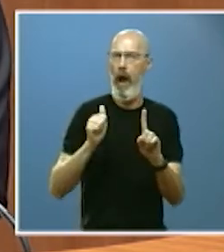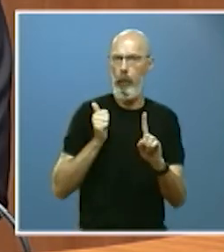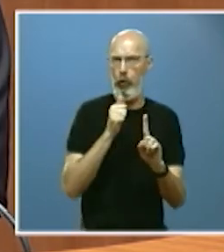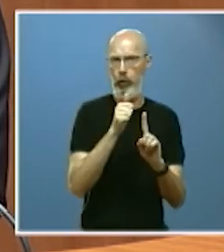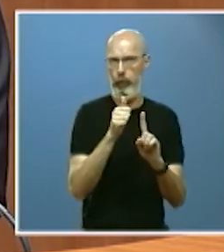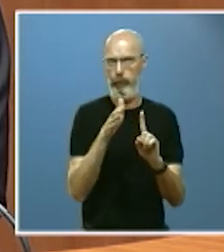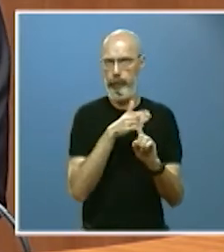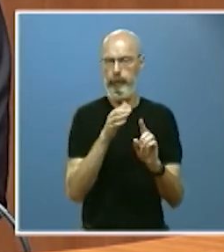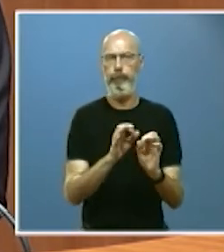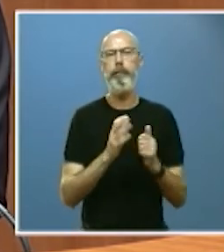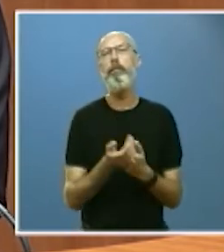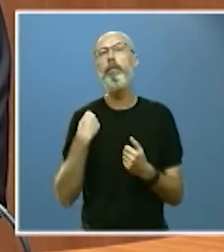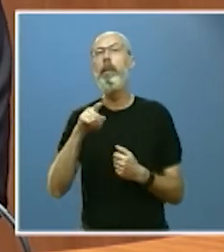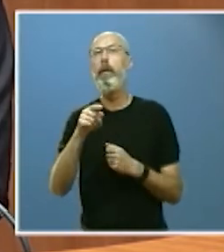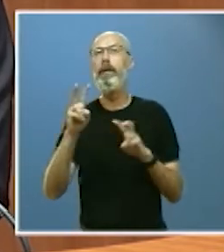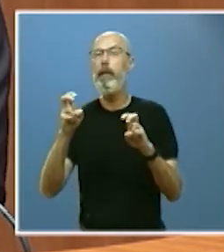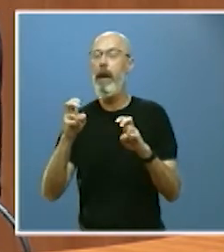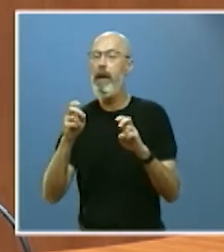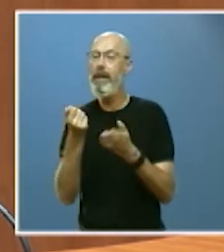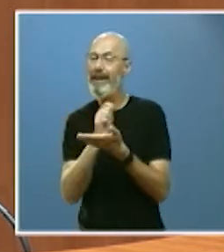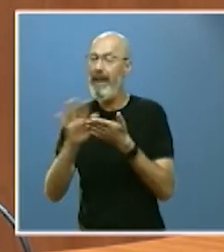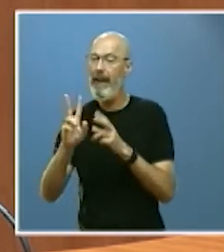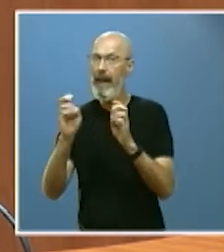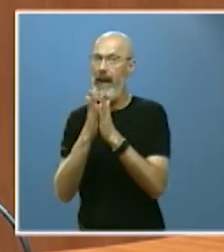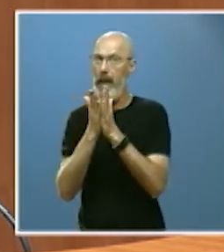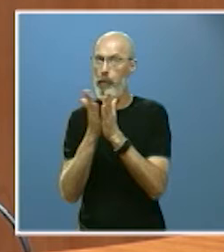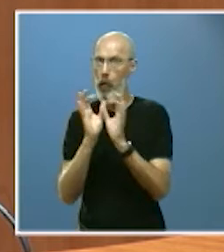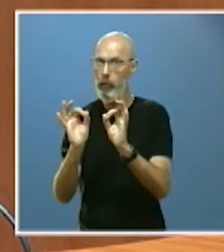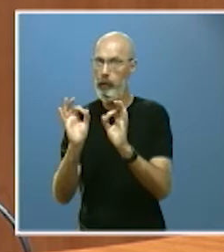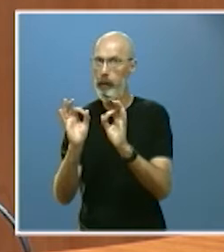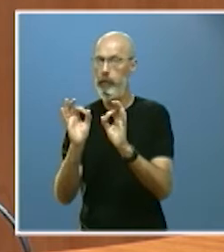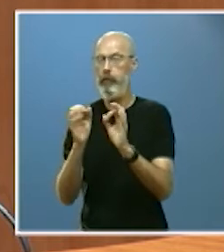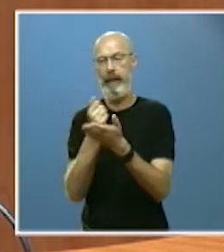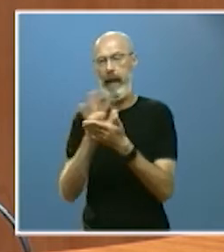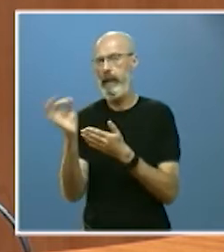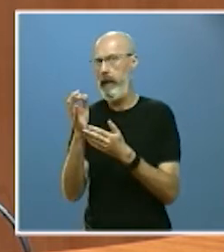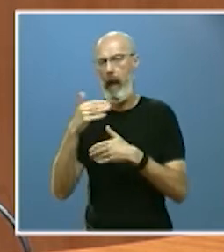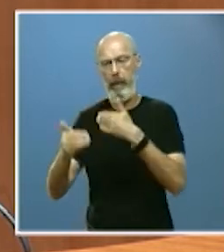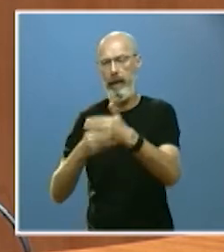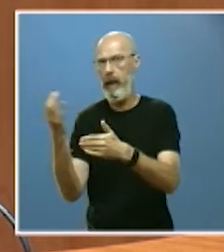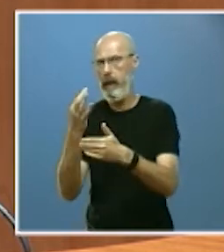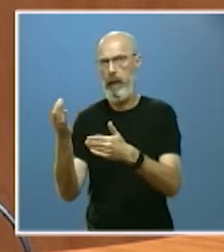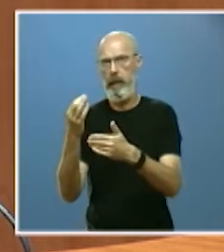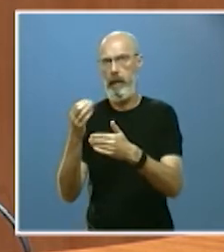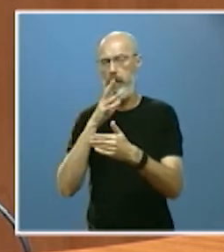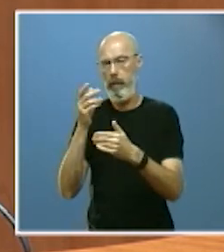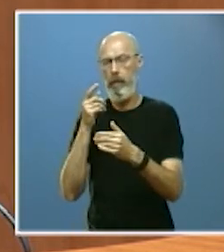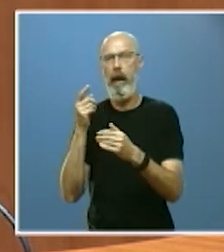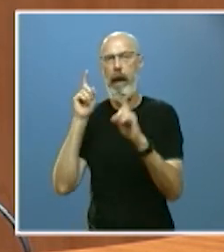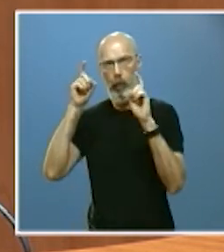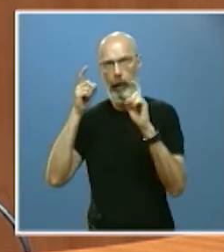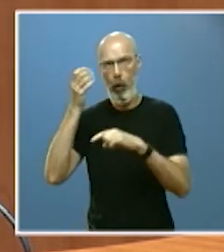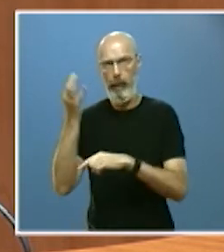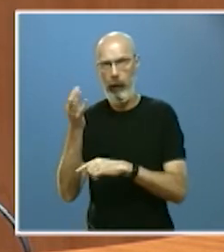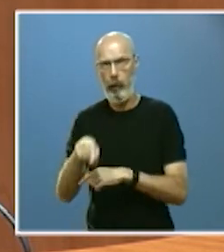avanzando hacia la gratuidad de los libros de texto en las enseñanzas obligatorias en esta legislatura y gracias a los acuerdos alcanzados